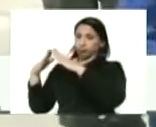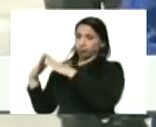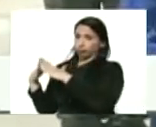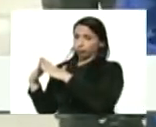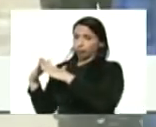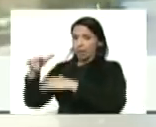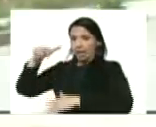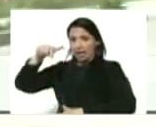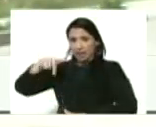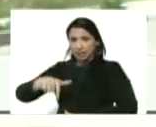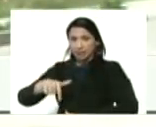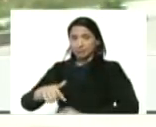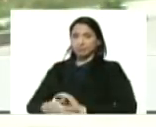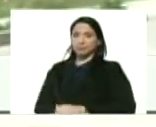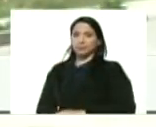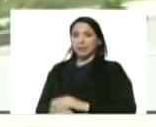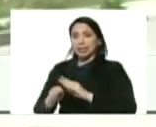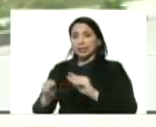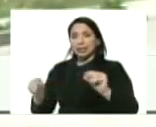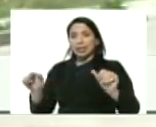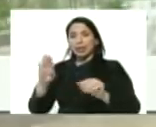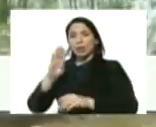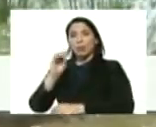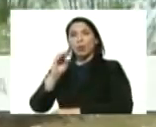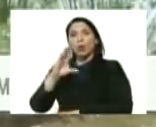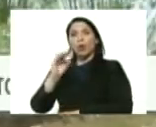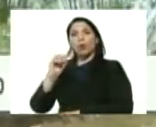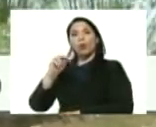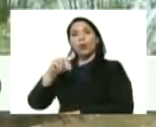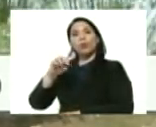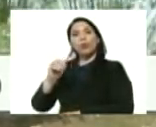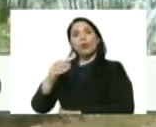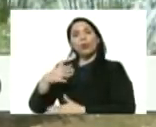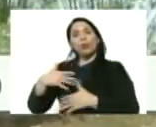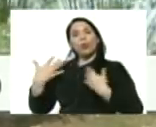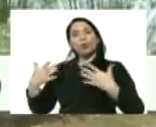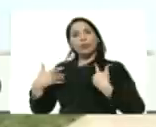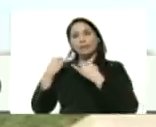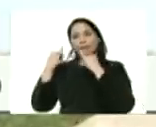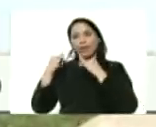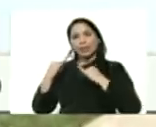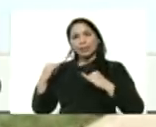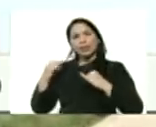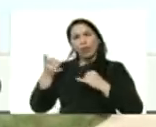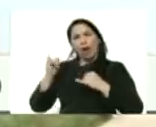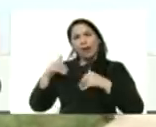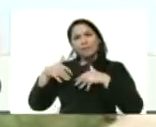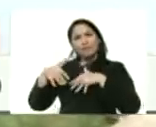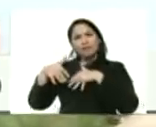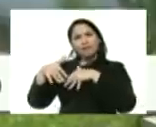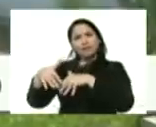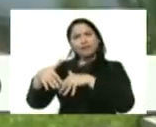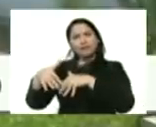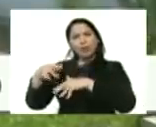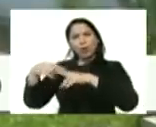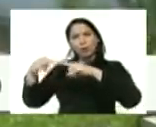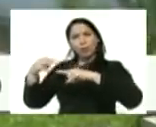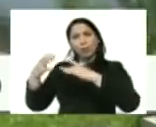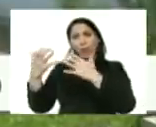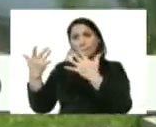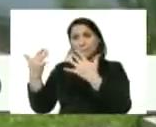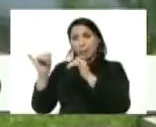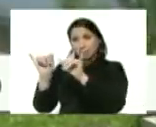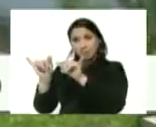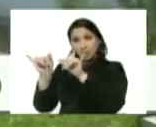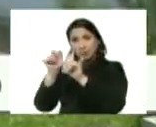Coromoto desde acá tierra Boconó estamos muy contentos muy felices aquí hay un ejército fue construido de la mano